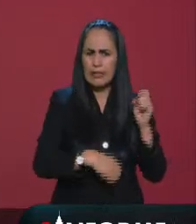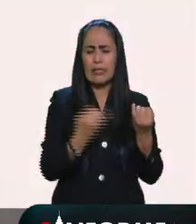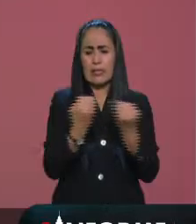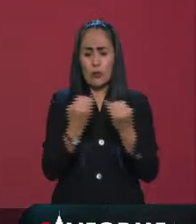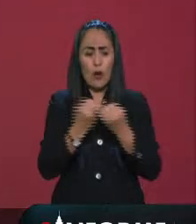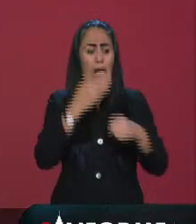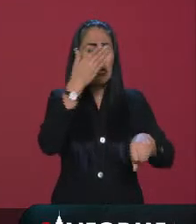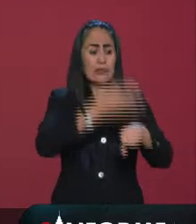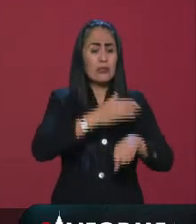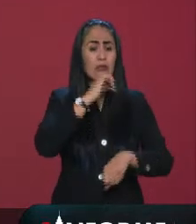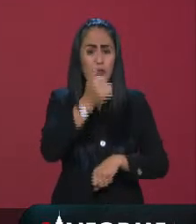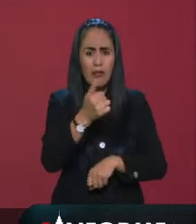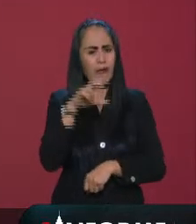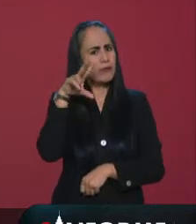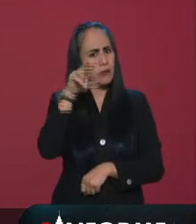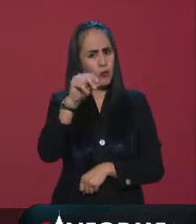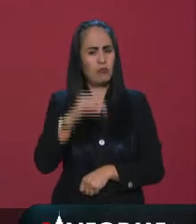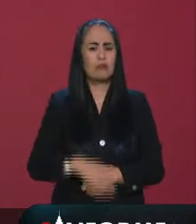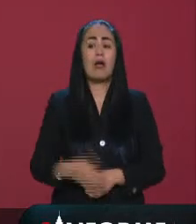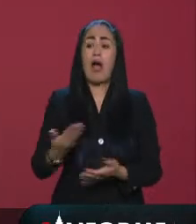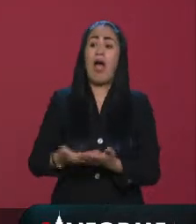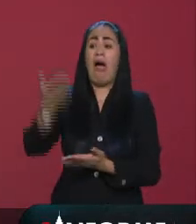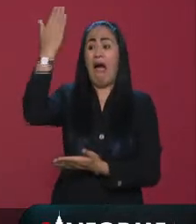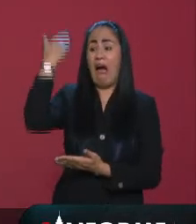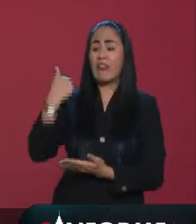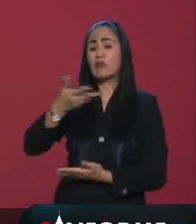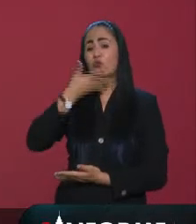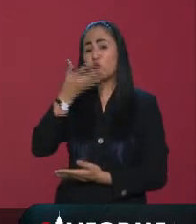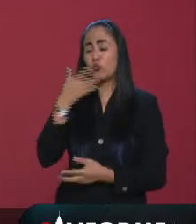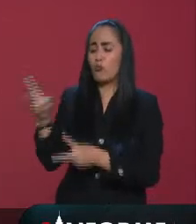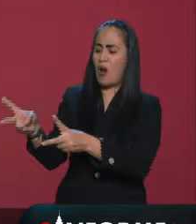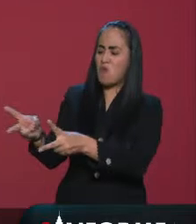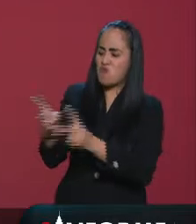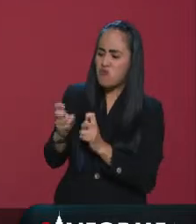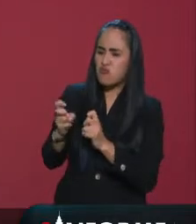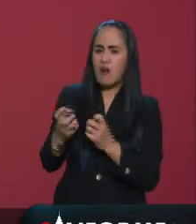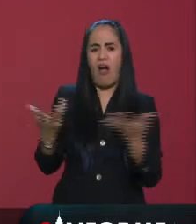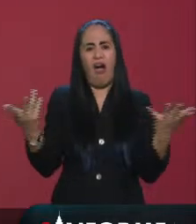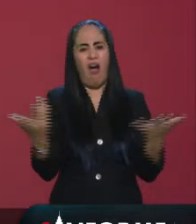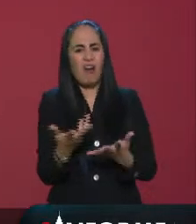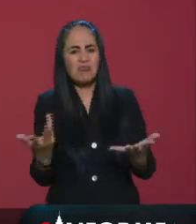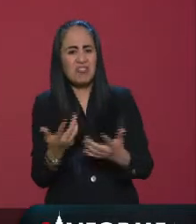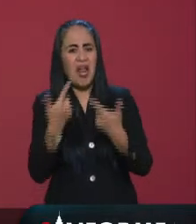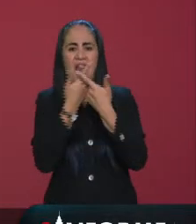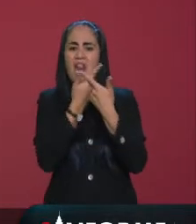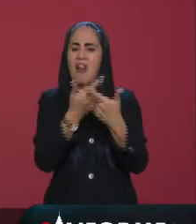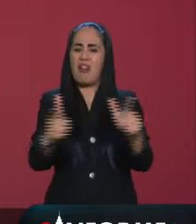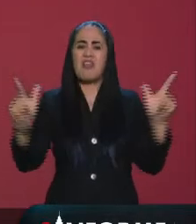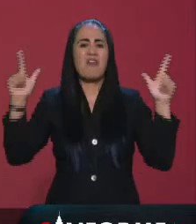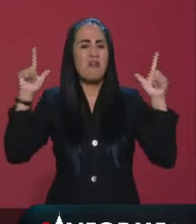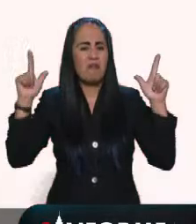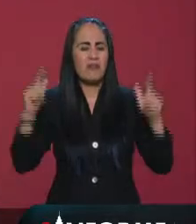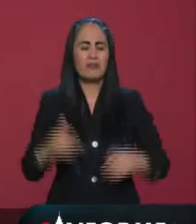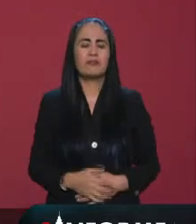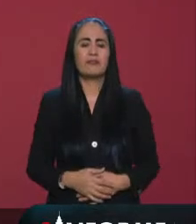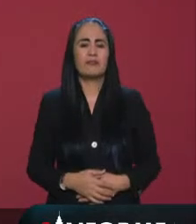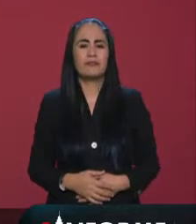impunidad porque antes robaban hacían lo que querían